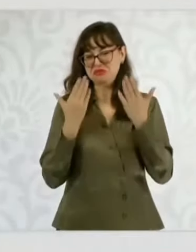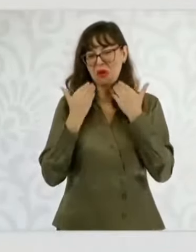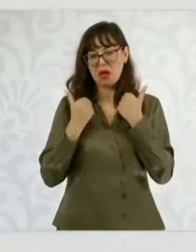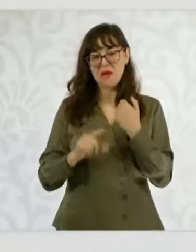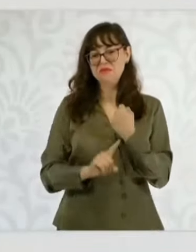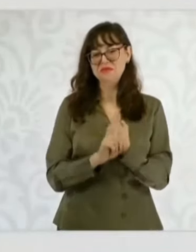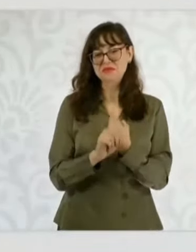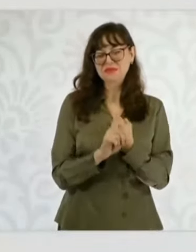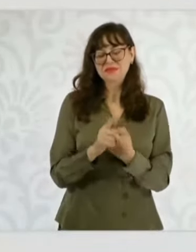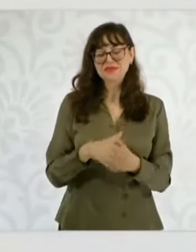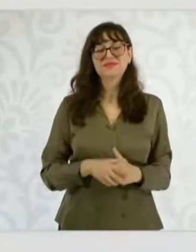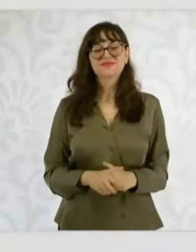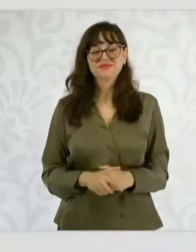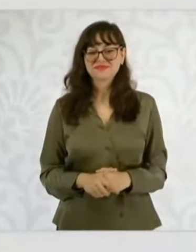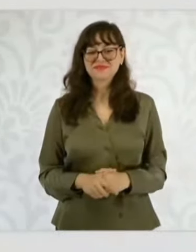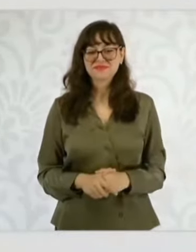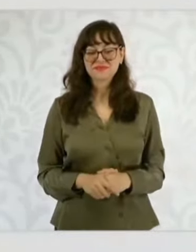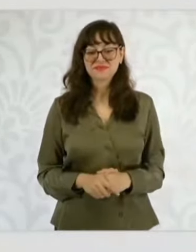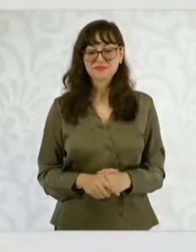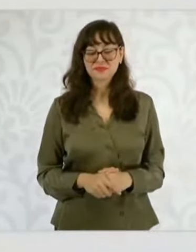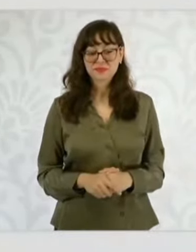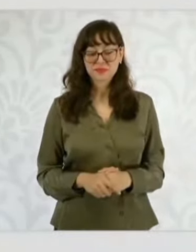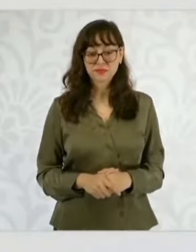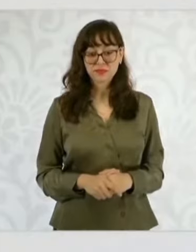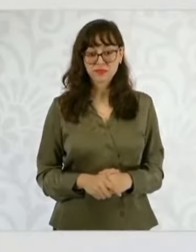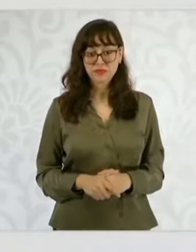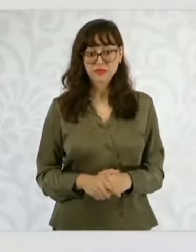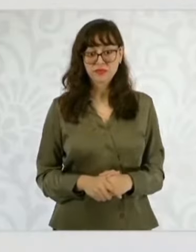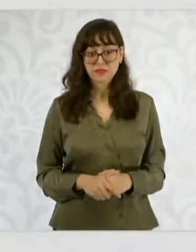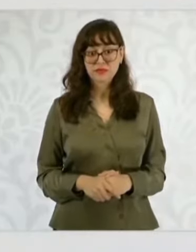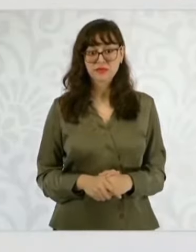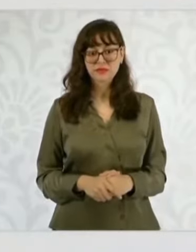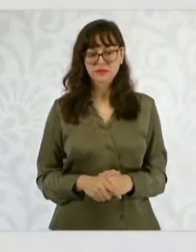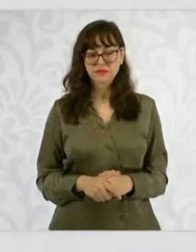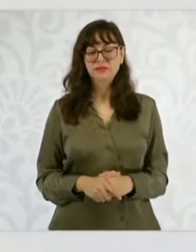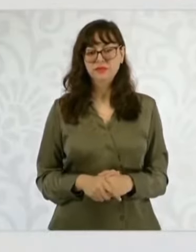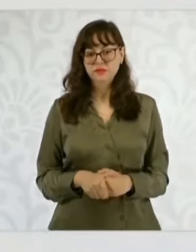Bueno, es importante lo que preguntas.